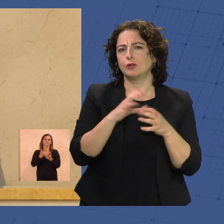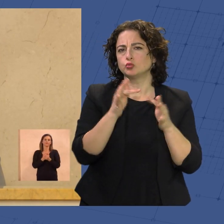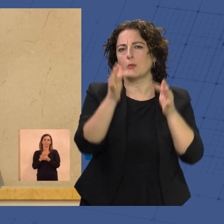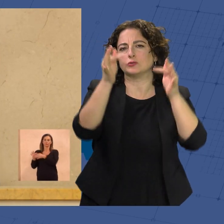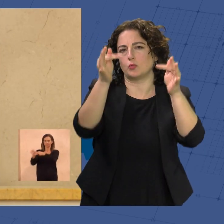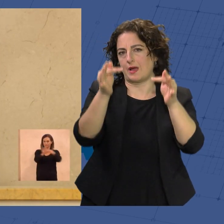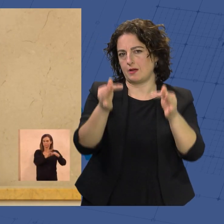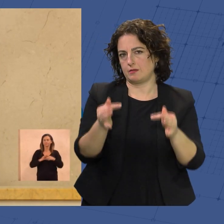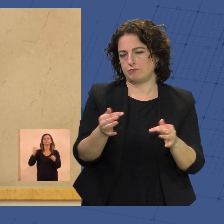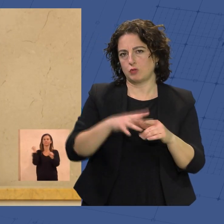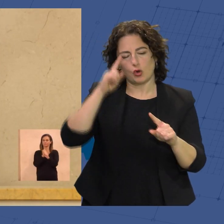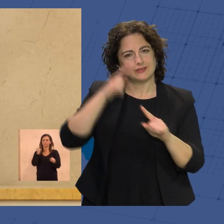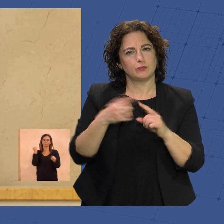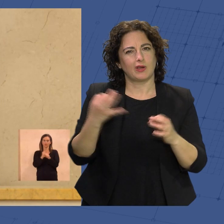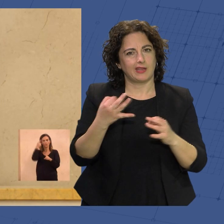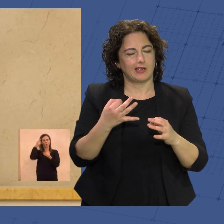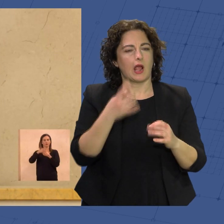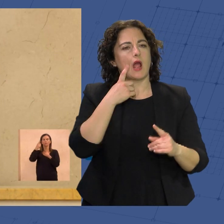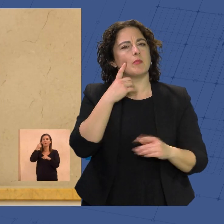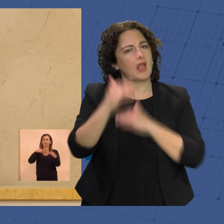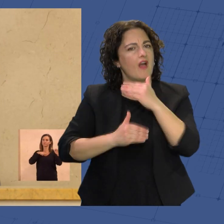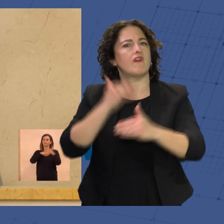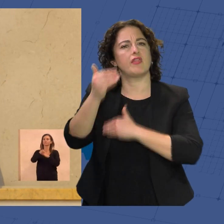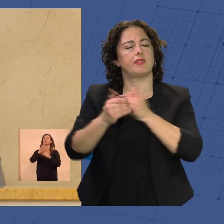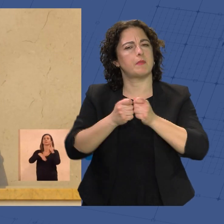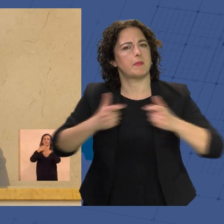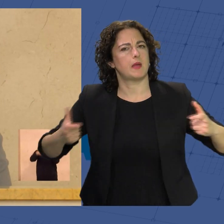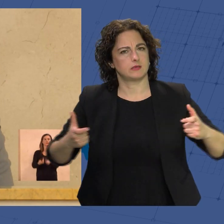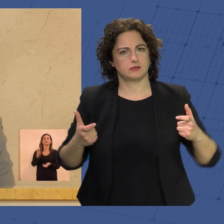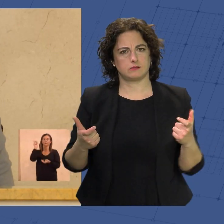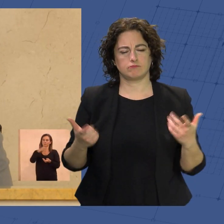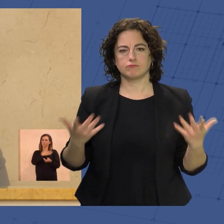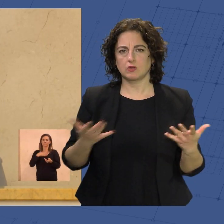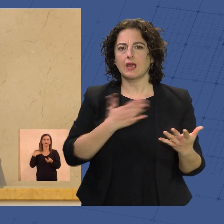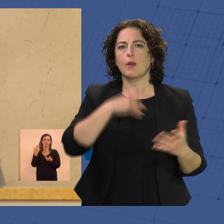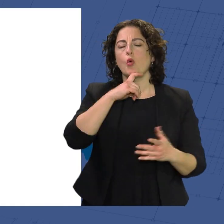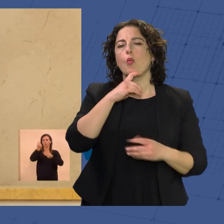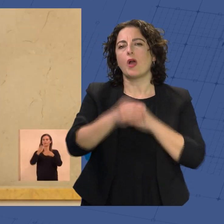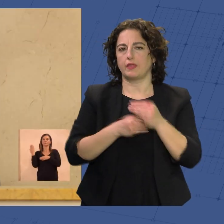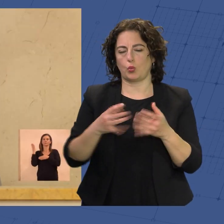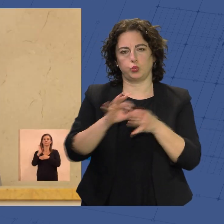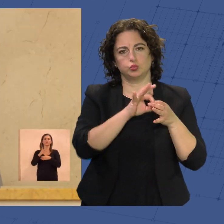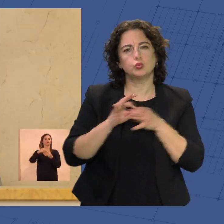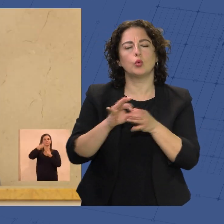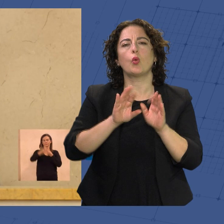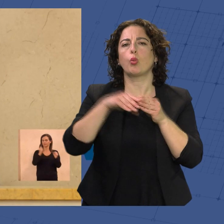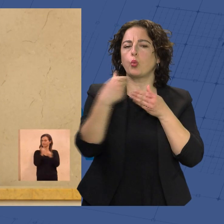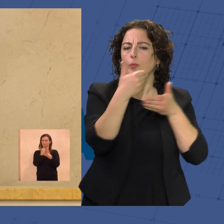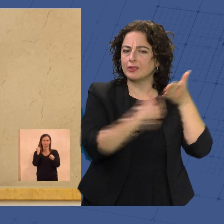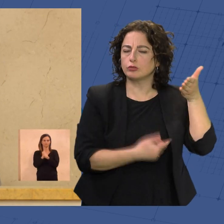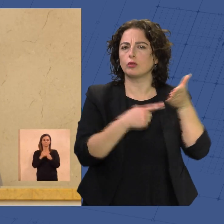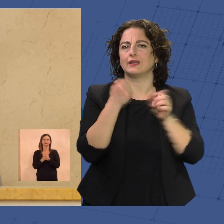porque nuestro objetivo debe ser que Almería avance y crezca y lo queremos hacer juntos. Es un documento de trabajo